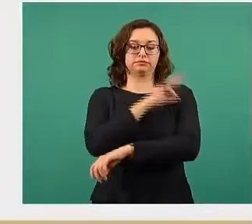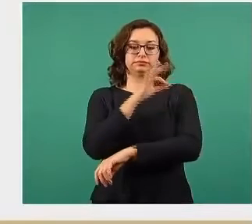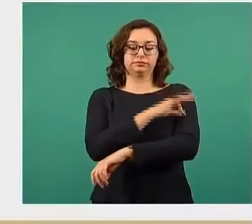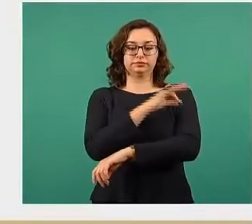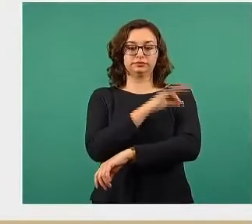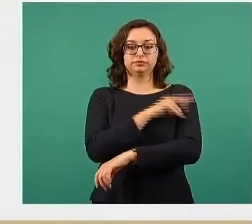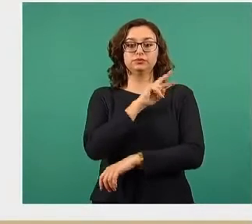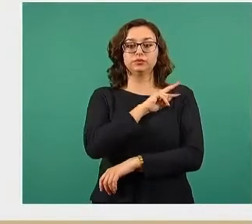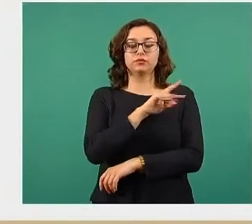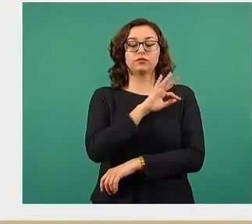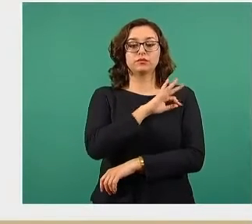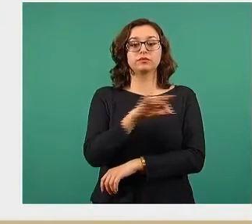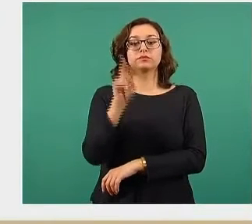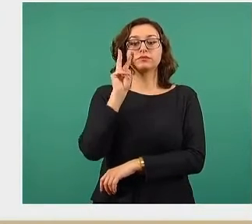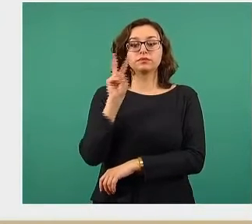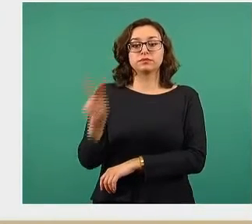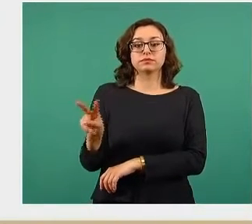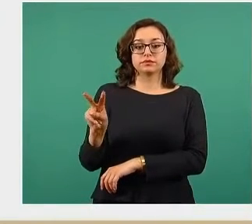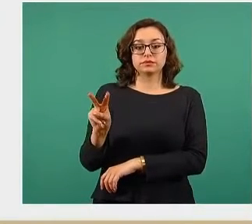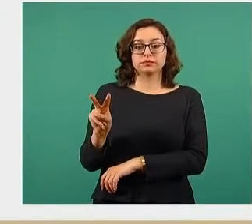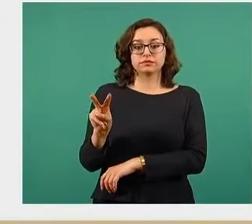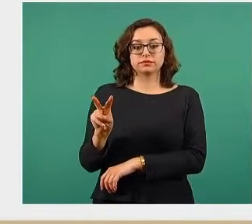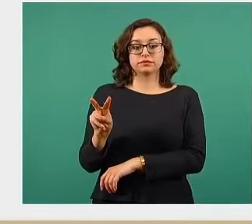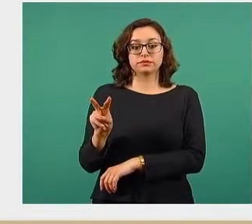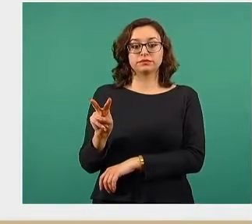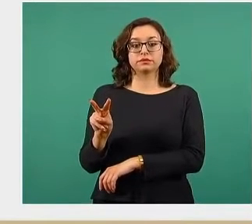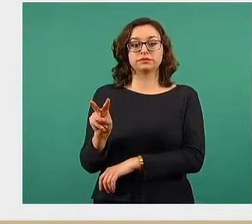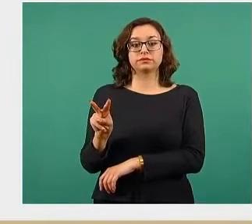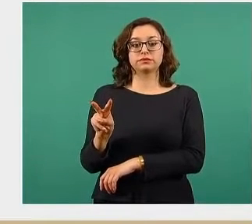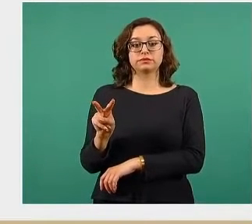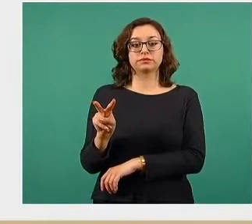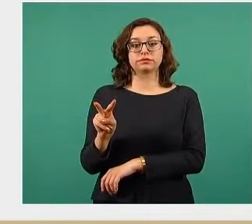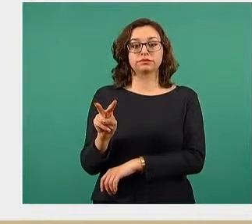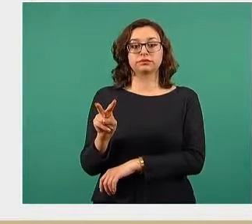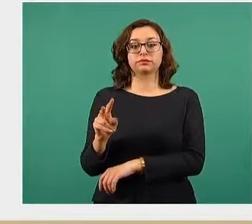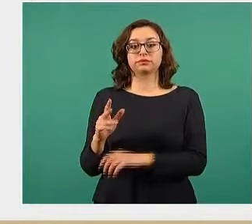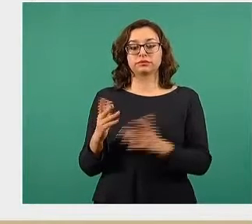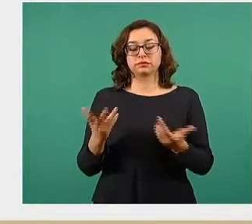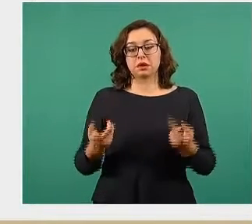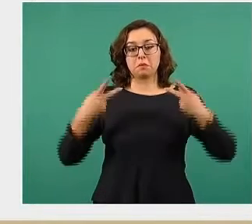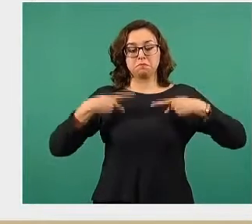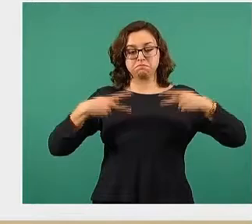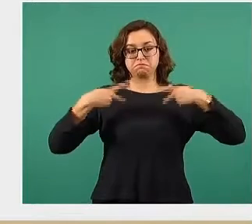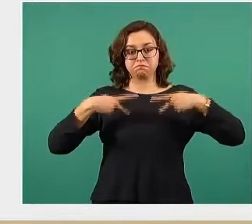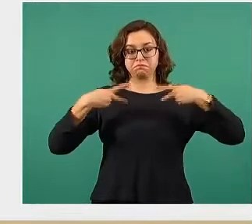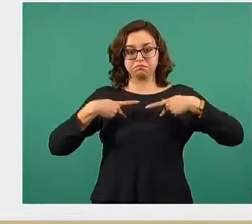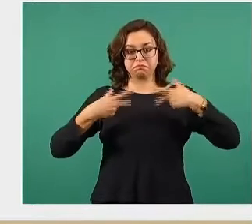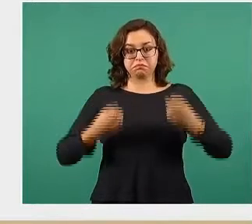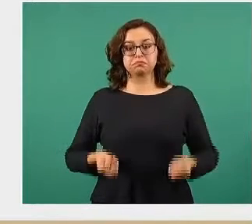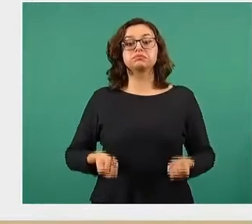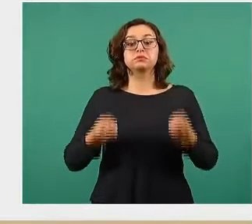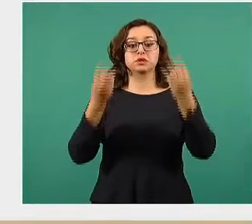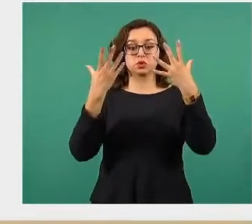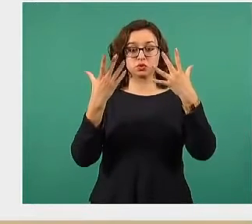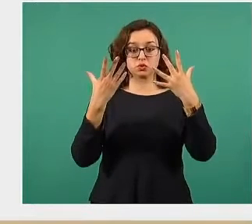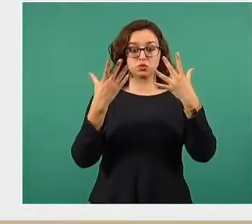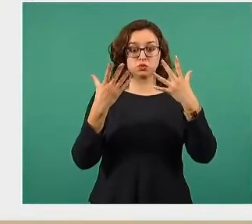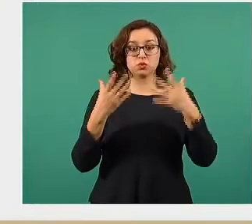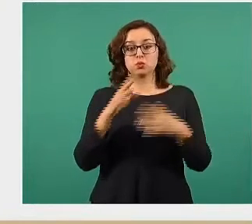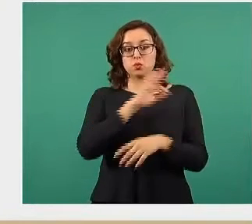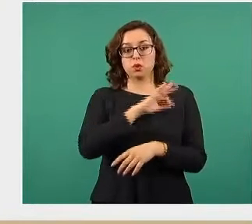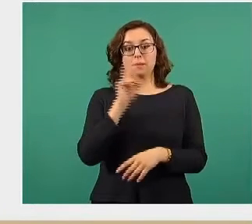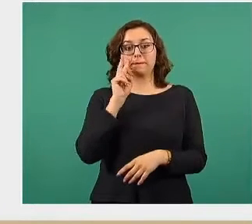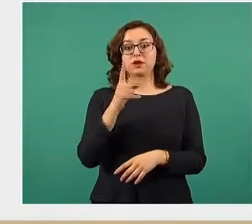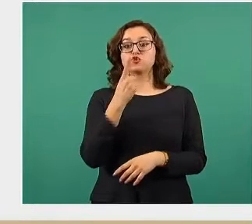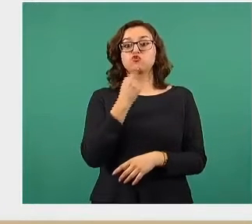Este gráfico es una combinación entre lo que conocemos como la pirámide poblacional, son las barras